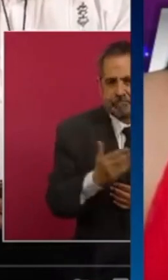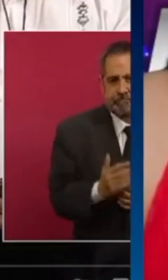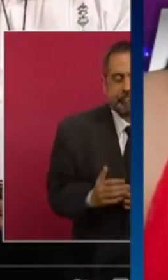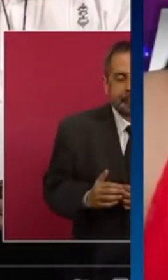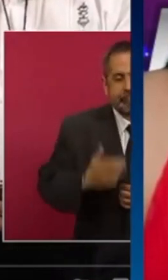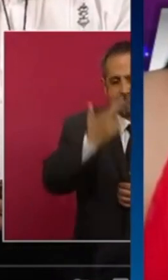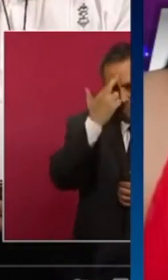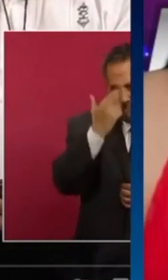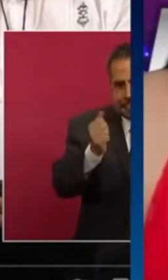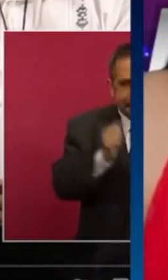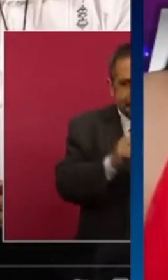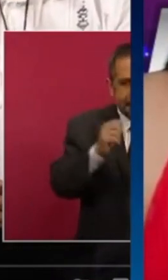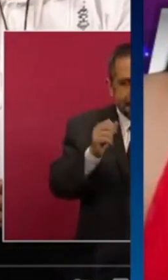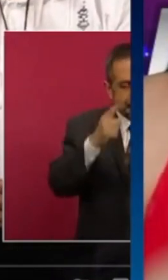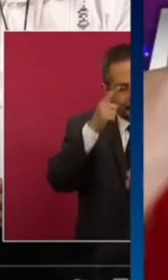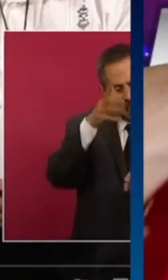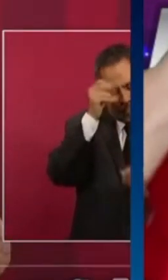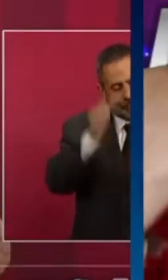contigo.